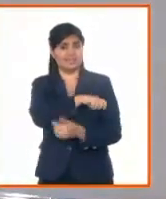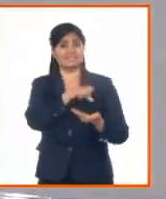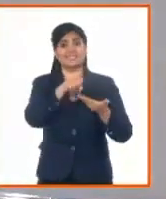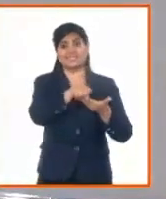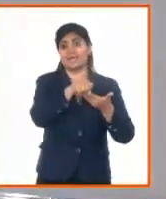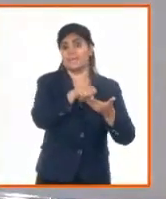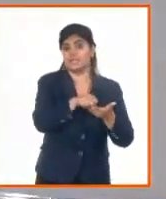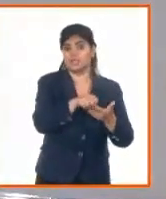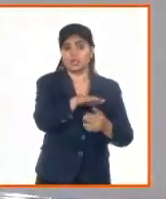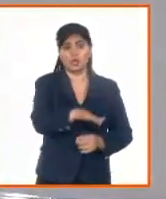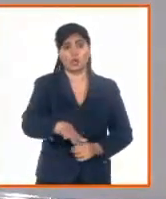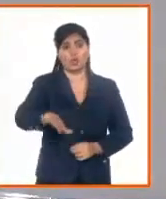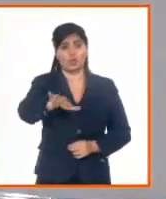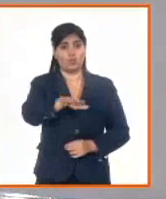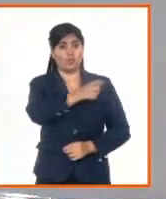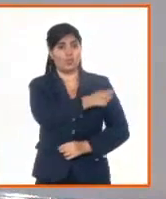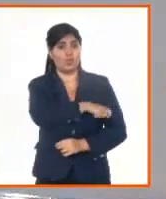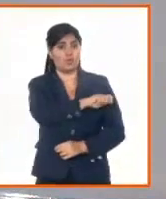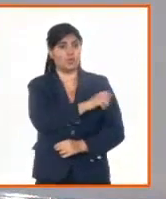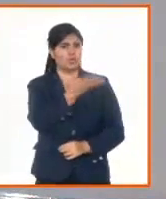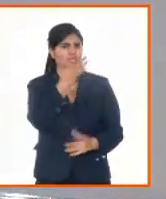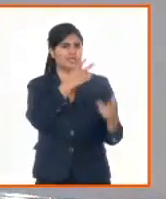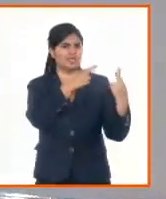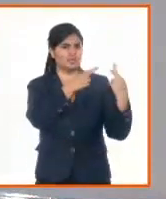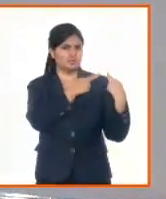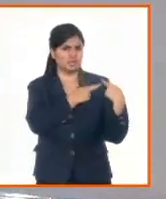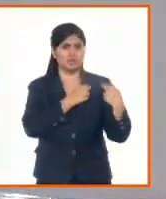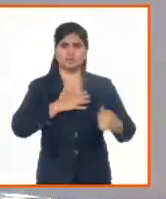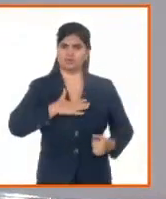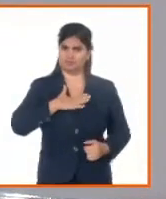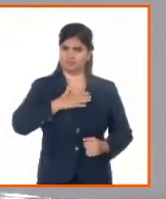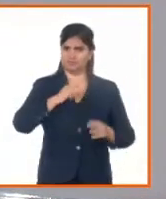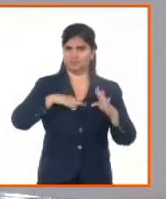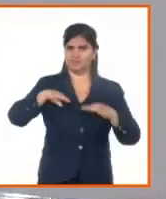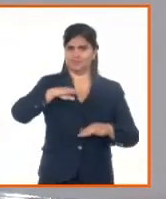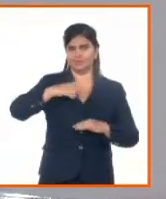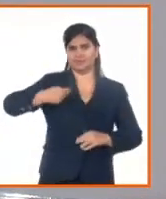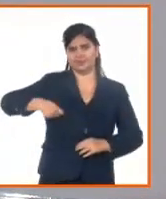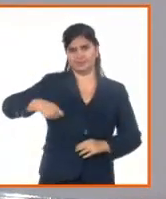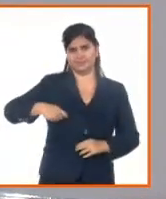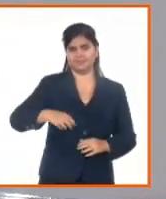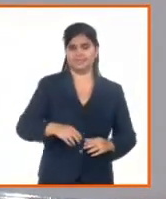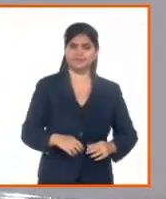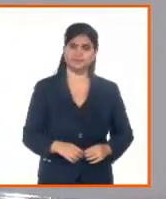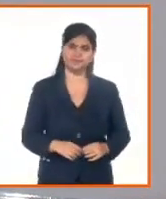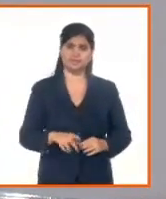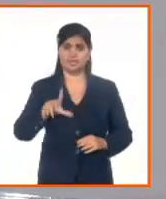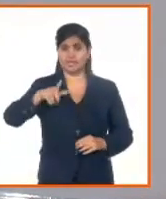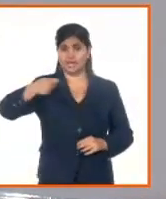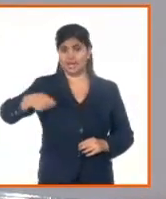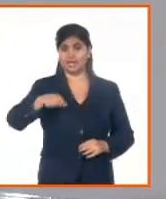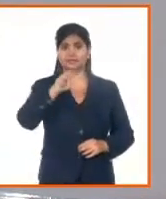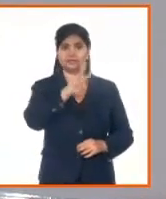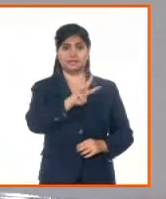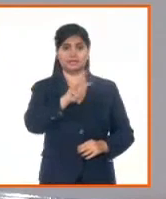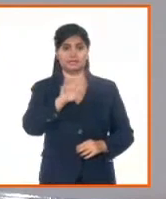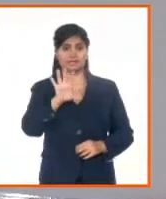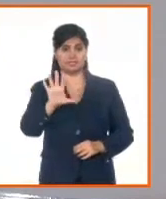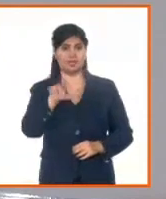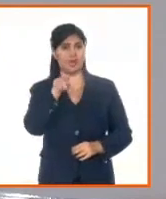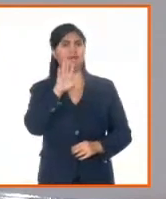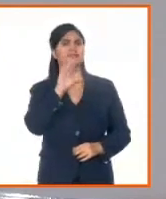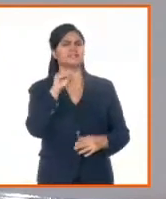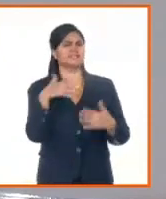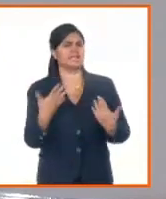responsabilidad la tiene el Ministerio de Justicia. De acuerdo al decreto ley 335, que establece el